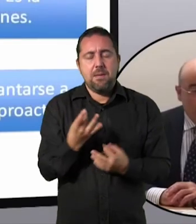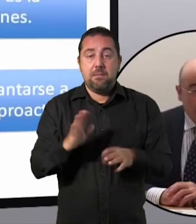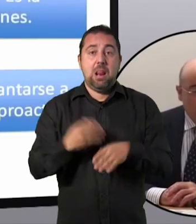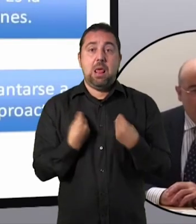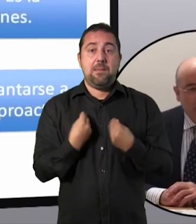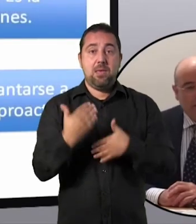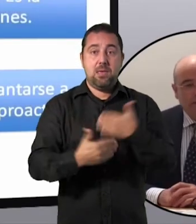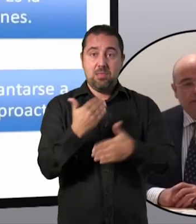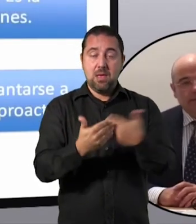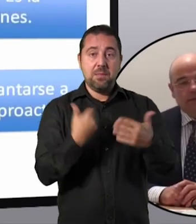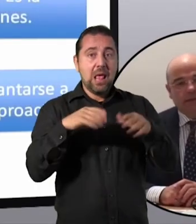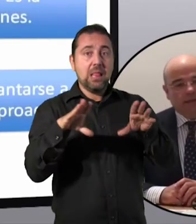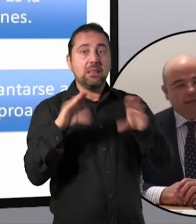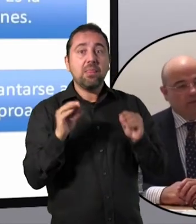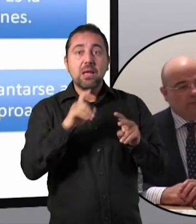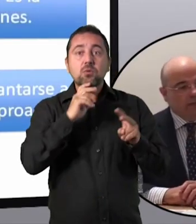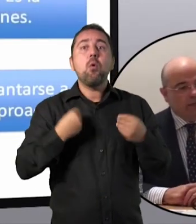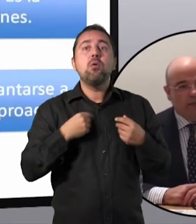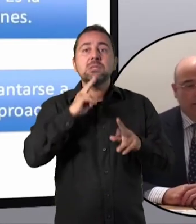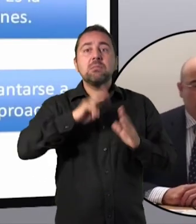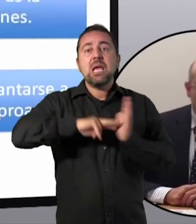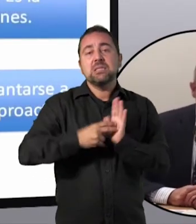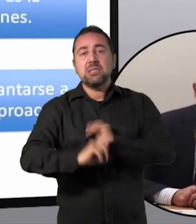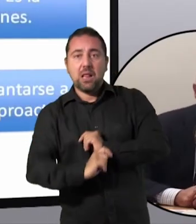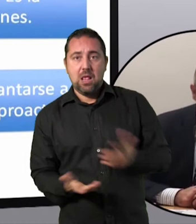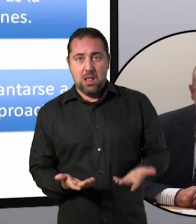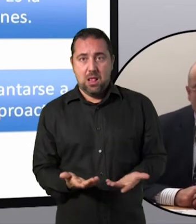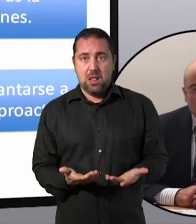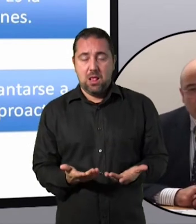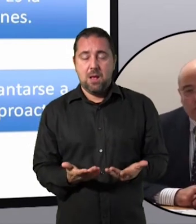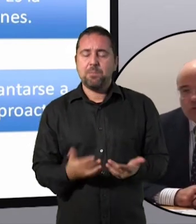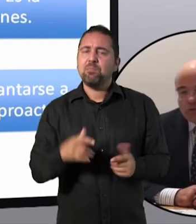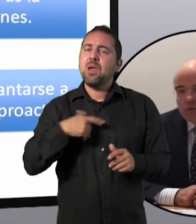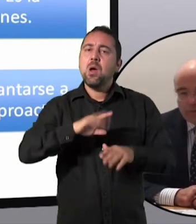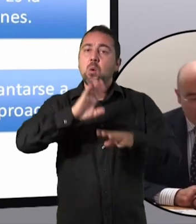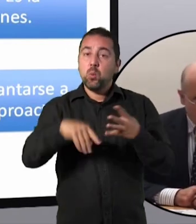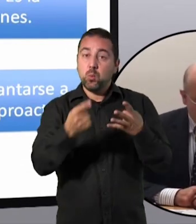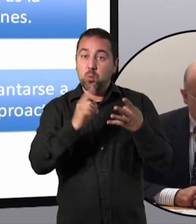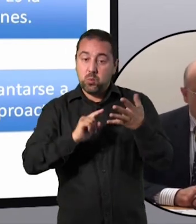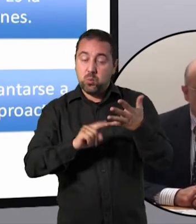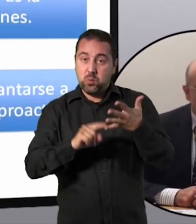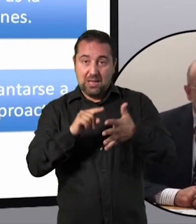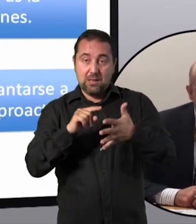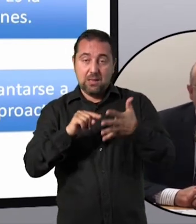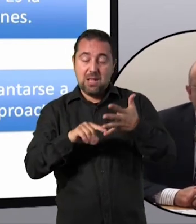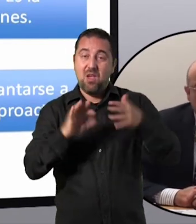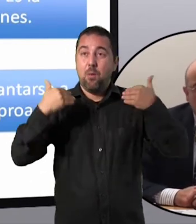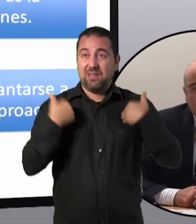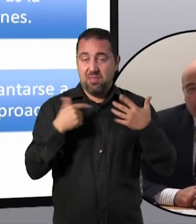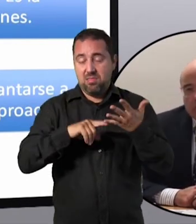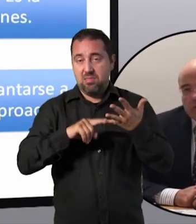La penúltima de las grandes competencias que identificamos es la que llamamos resolución de problemas. Es decir,